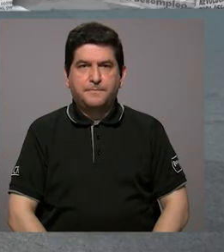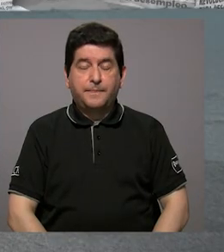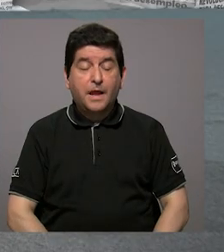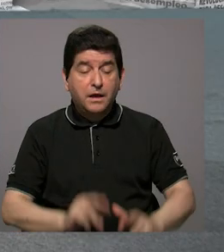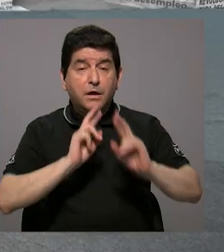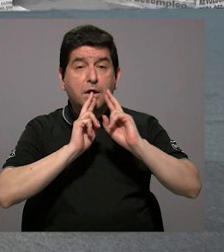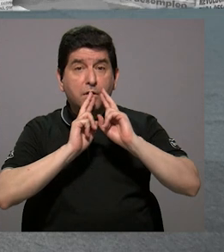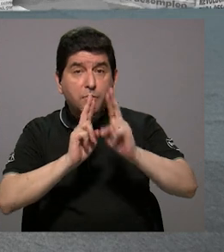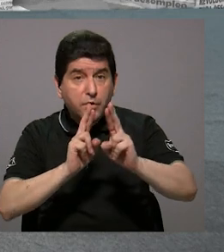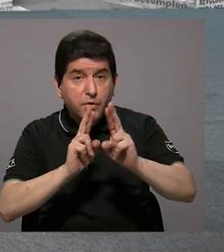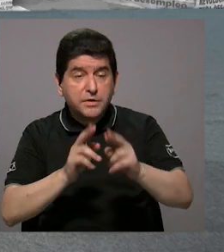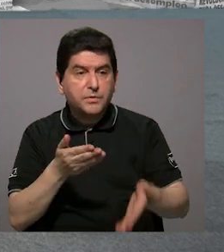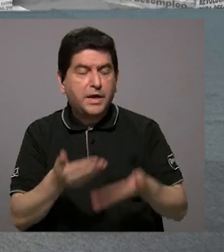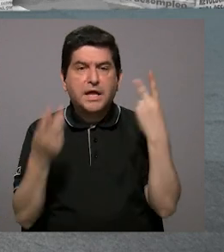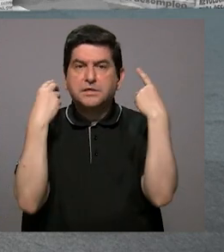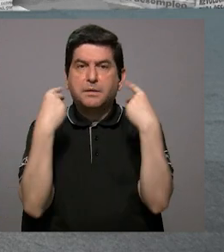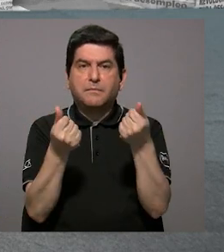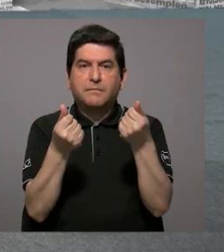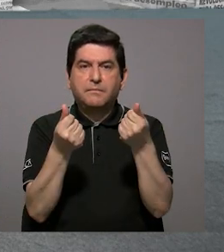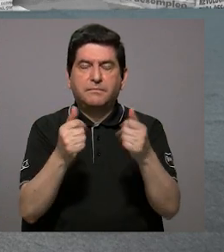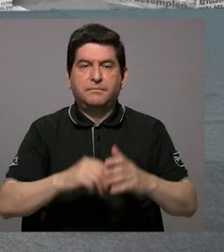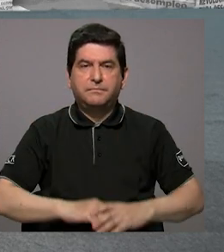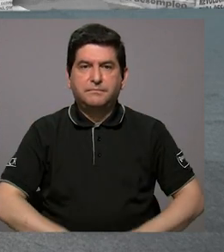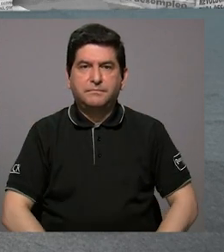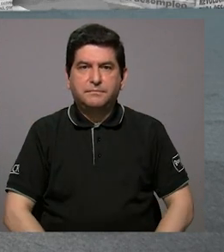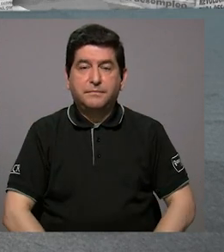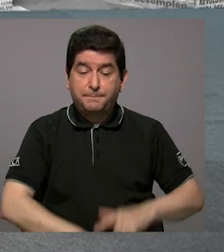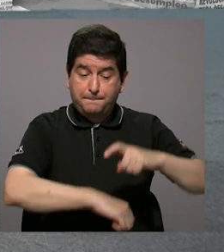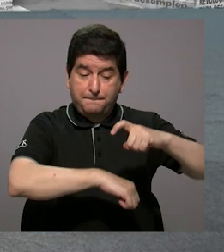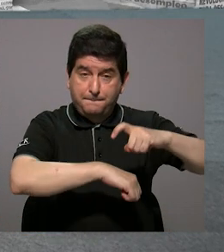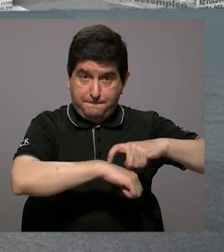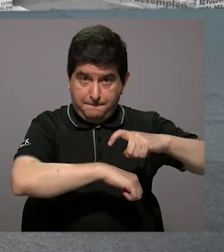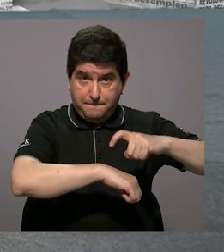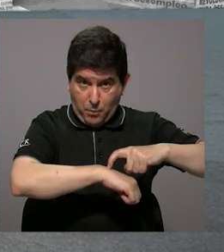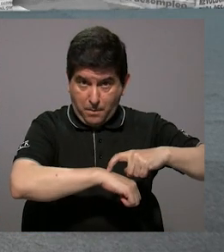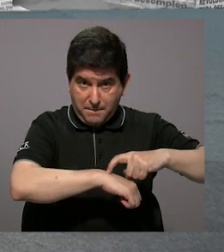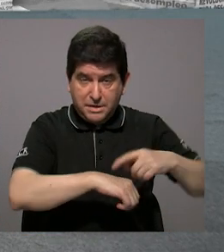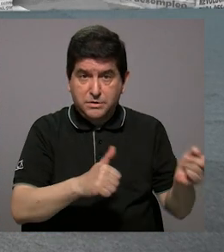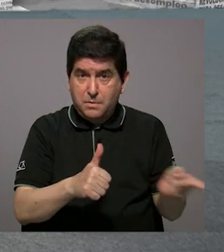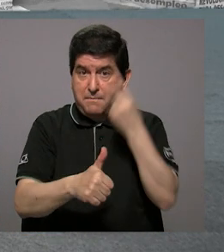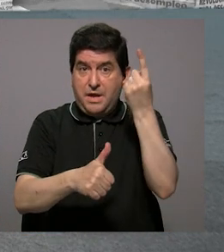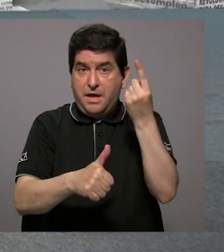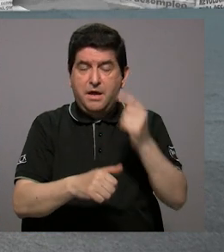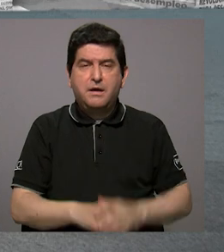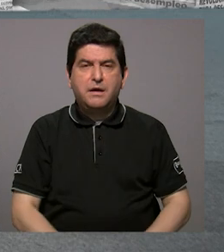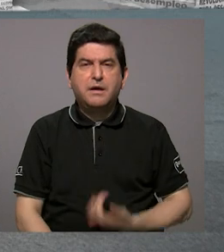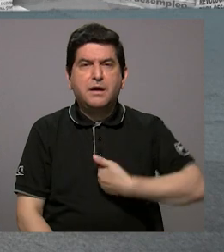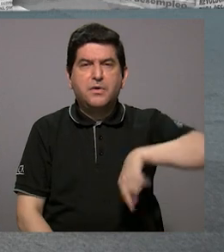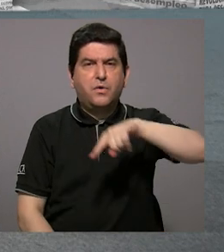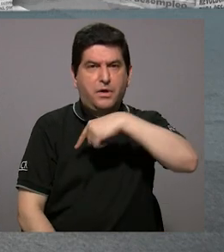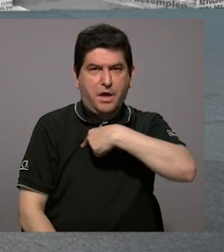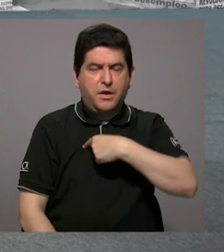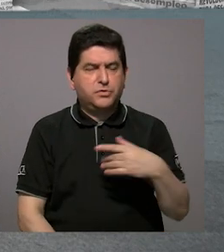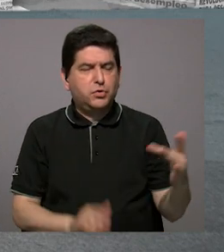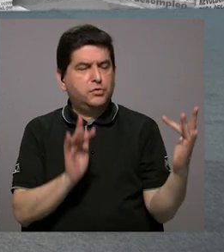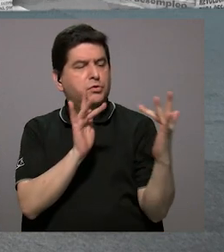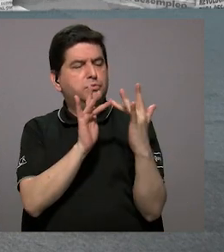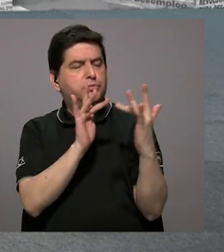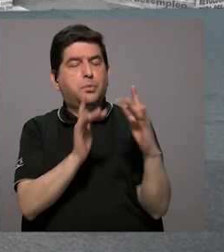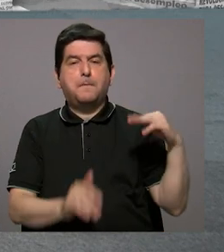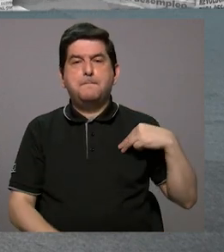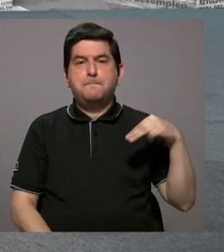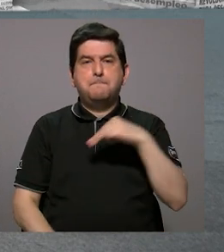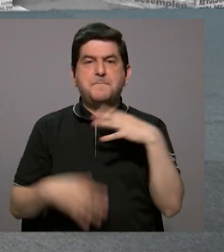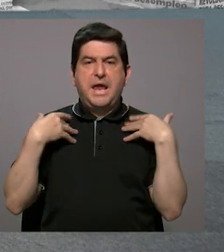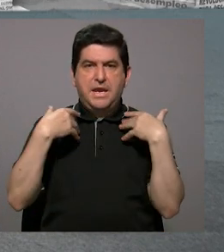Fue una respuesta casi que inmediata. En el momento, en el primer momento que a nosotros nos